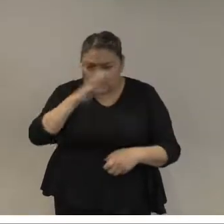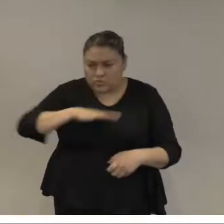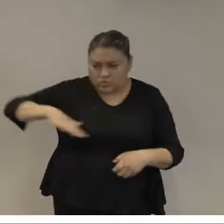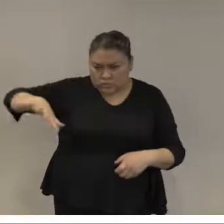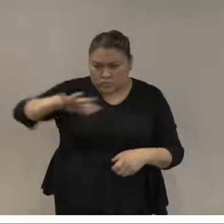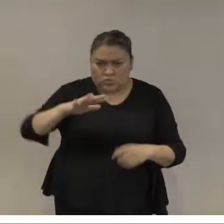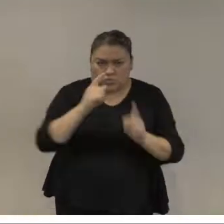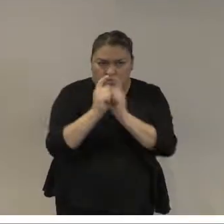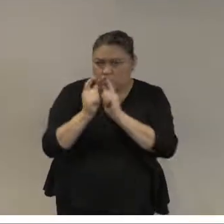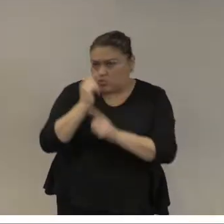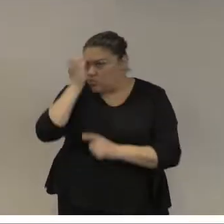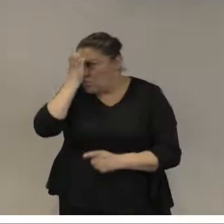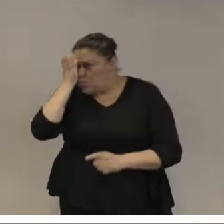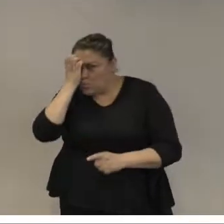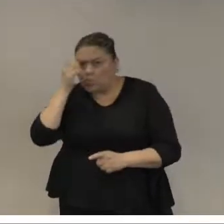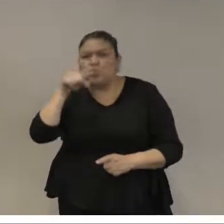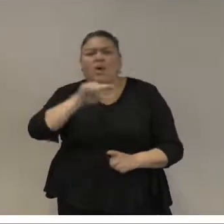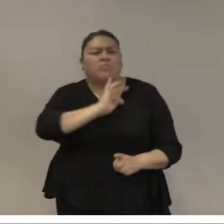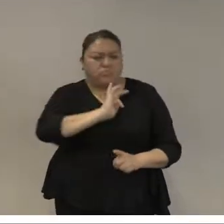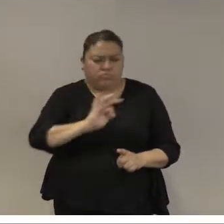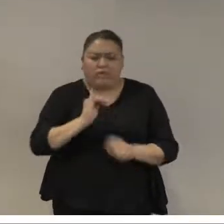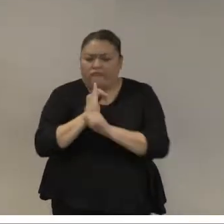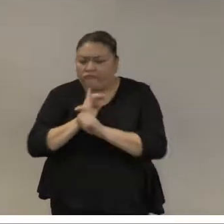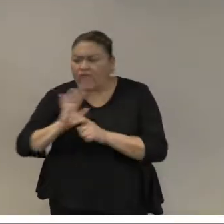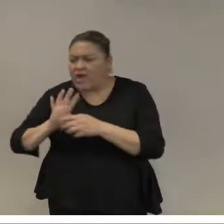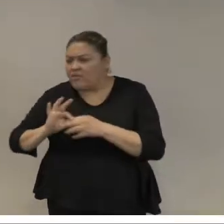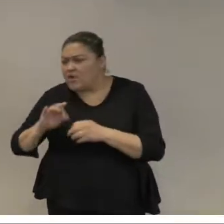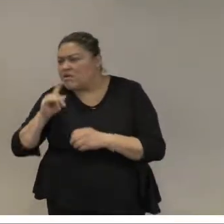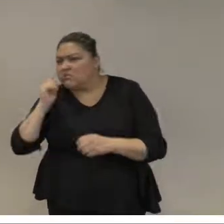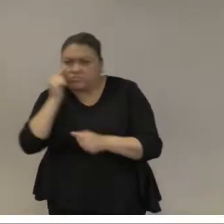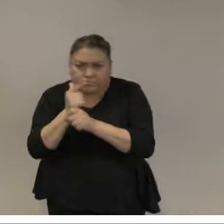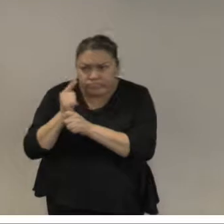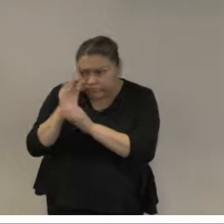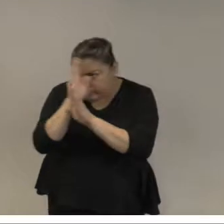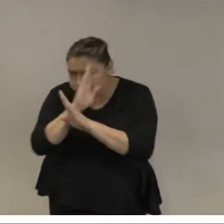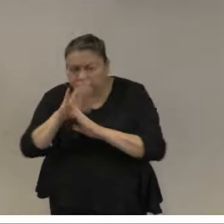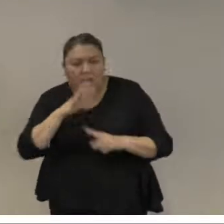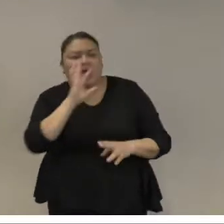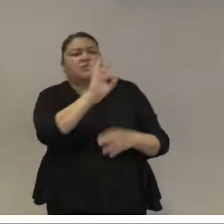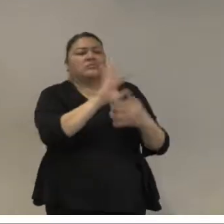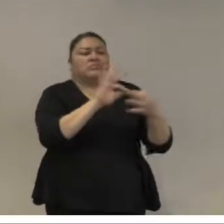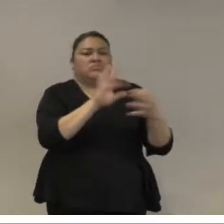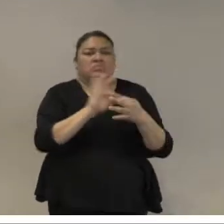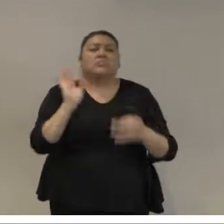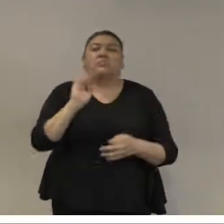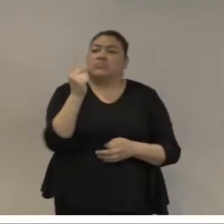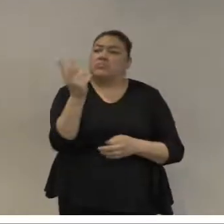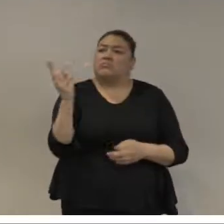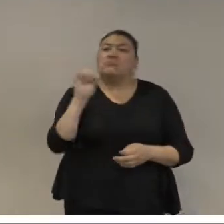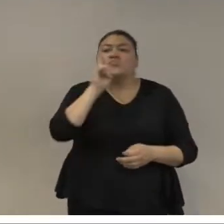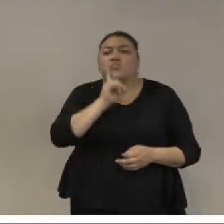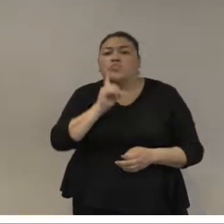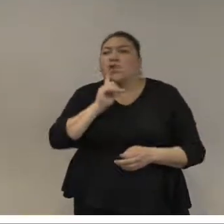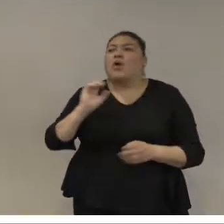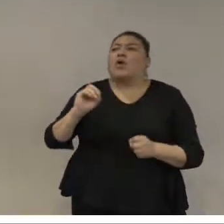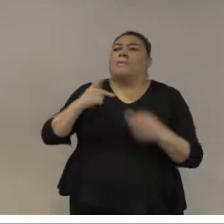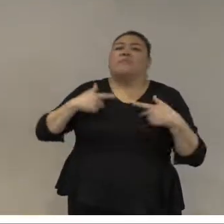de la gente en esos barrios o lugares que realmente son marginalizados si sean mujeres LGBT